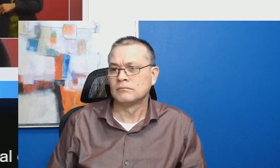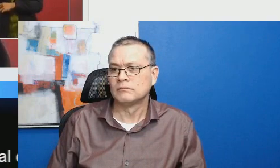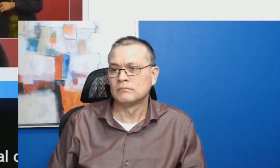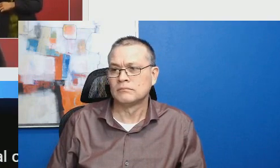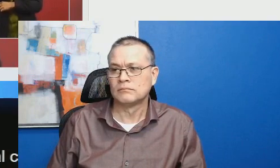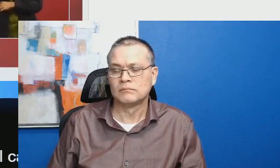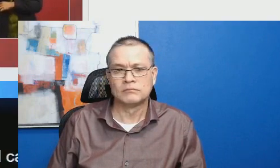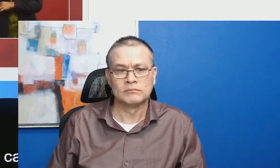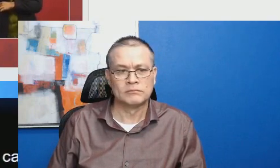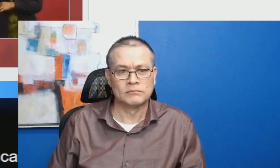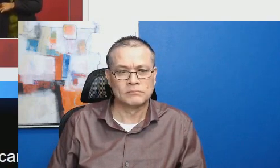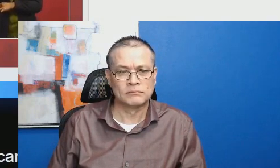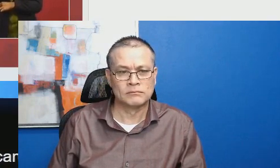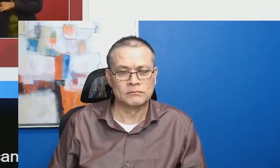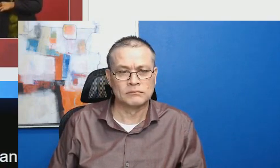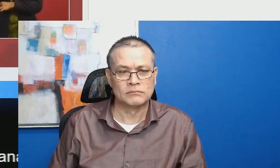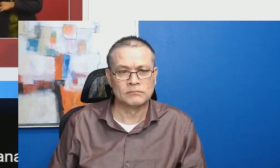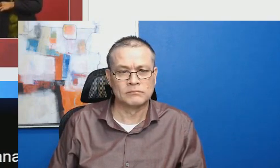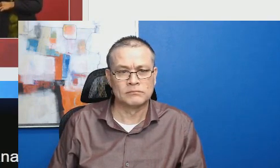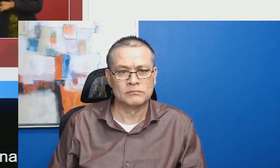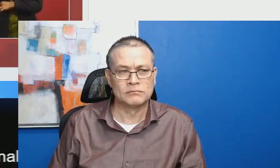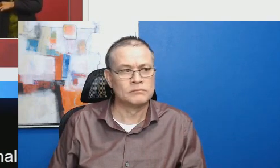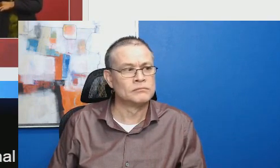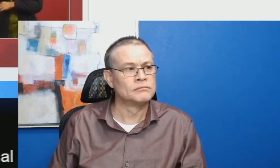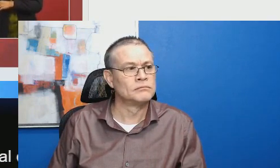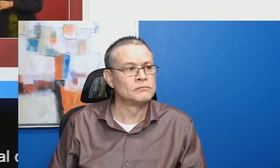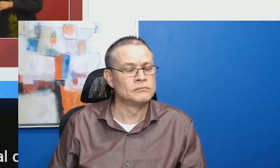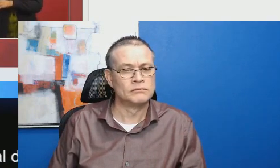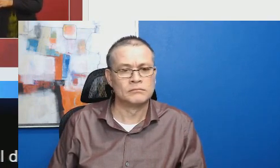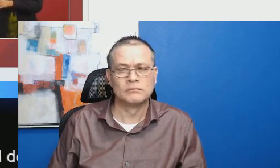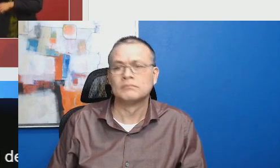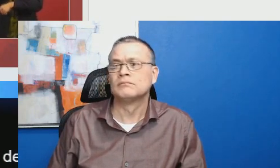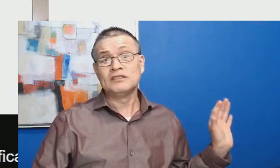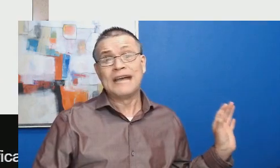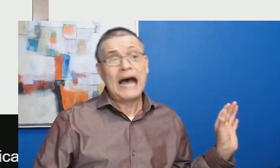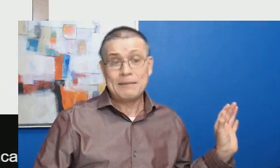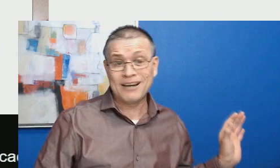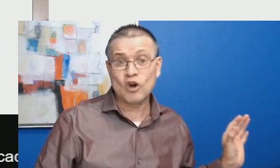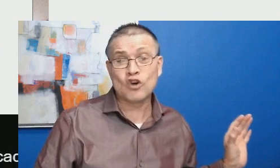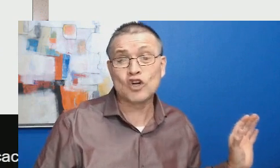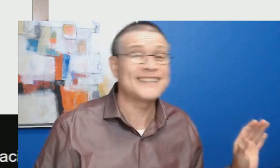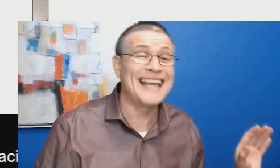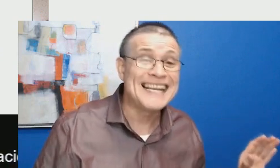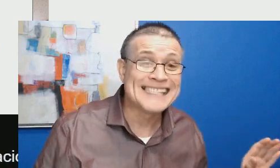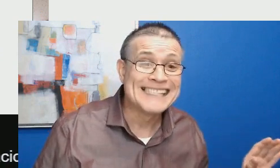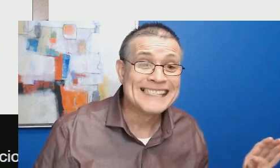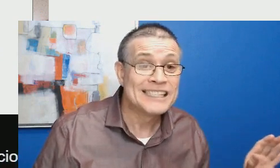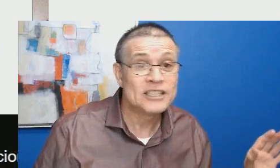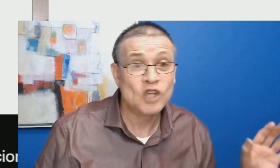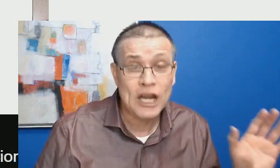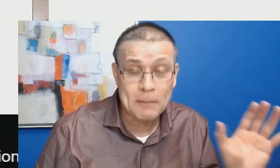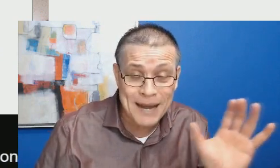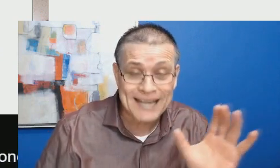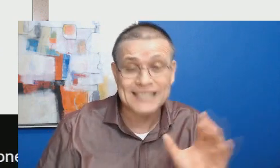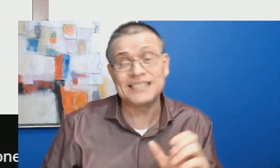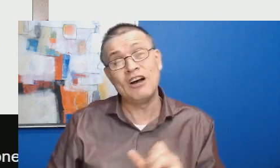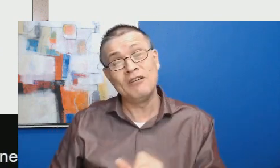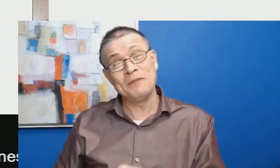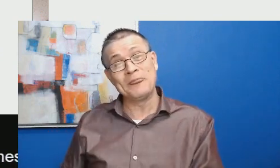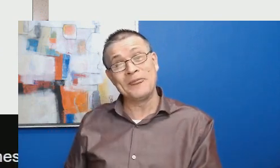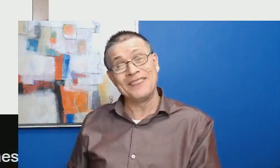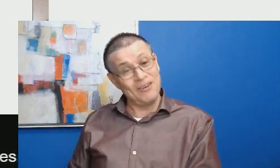la próxima Secretaria de Educación Pública. A Marco Cortés no le